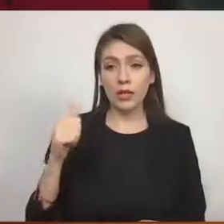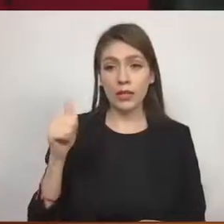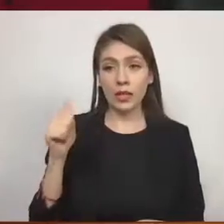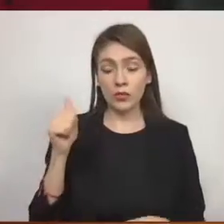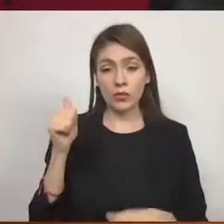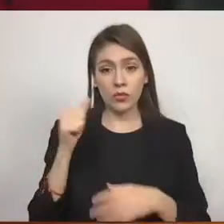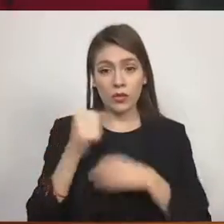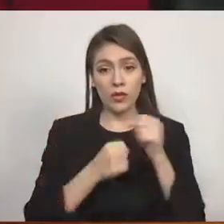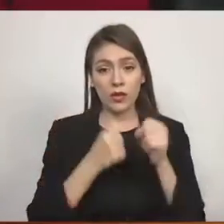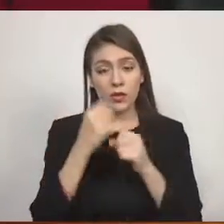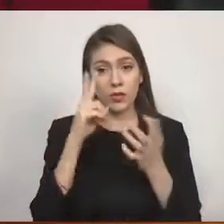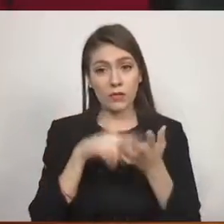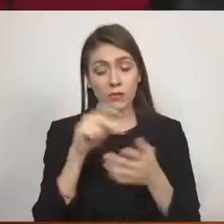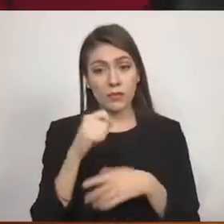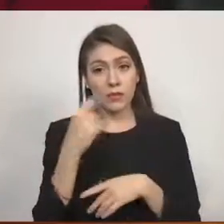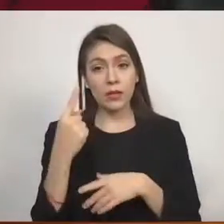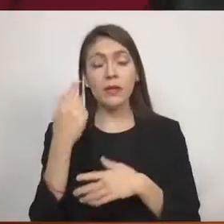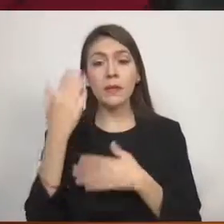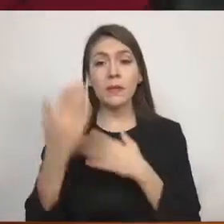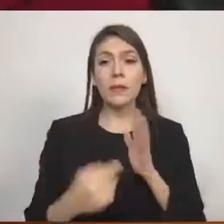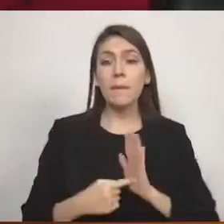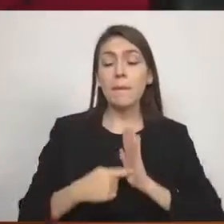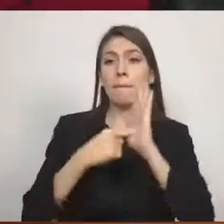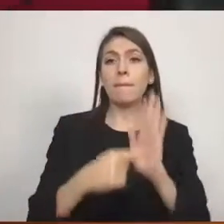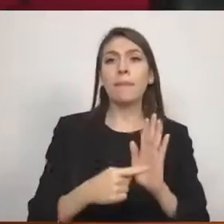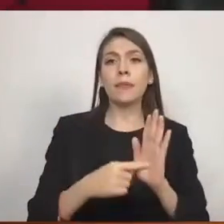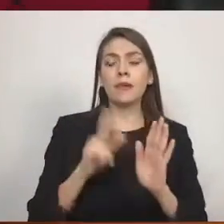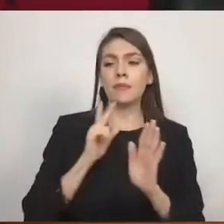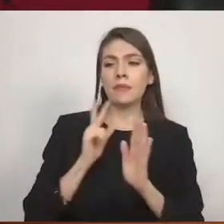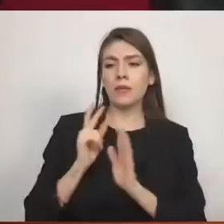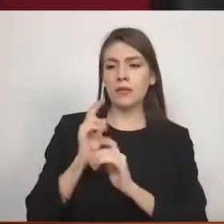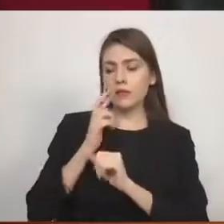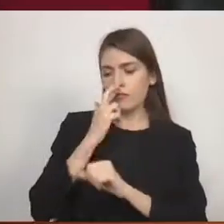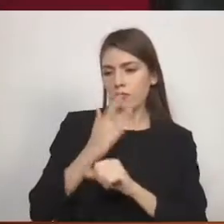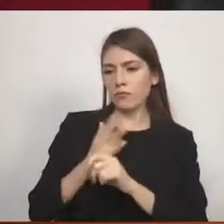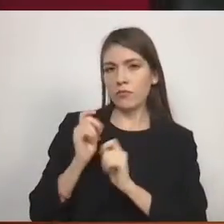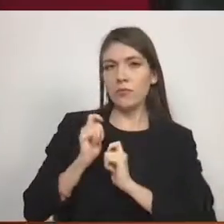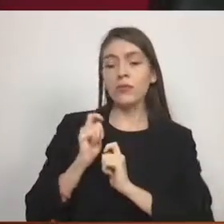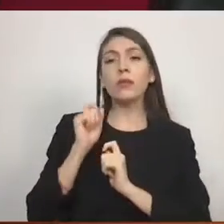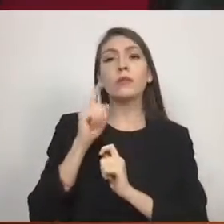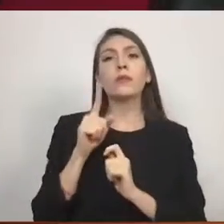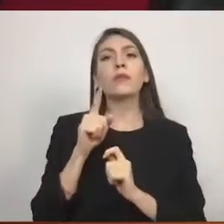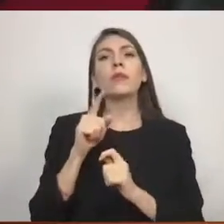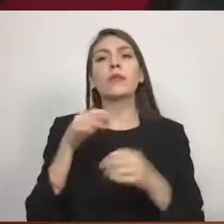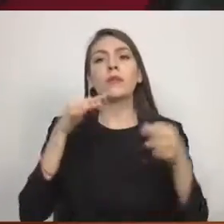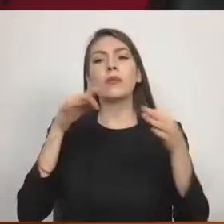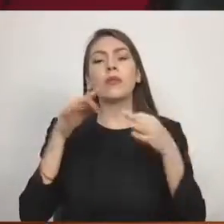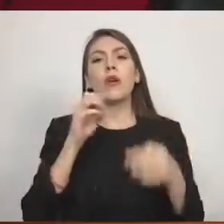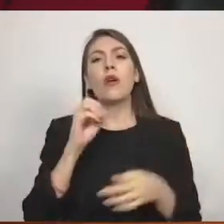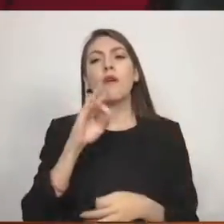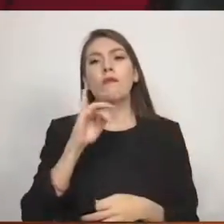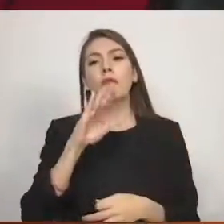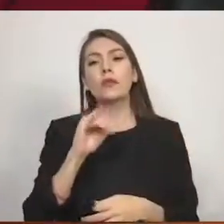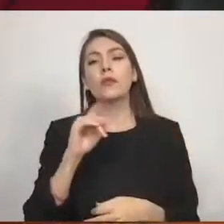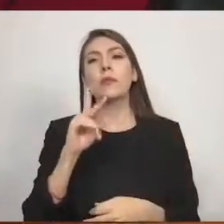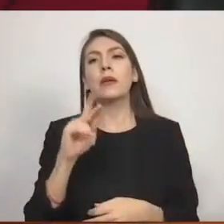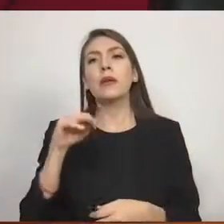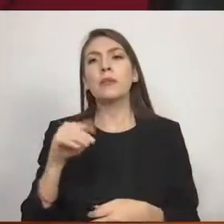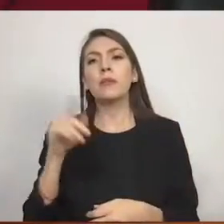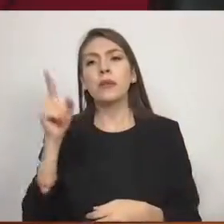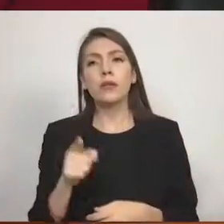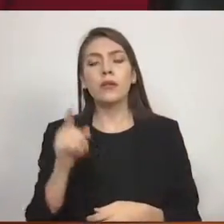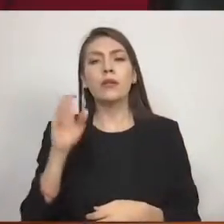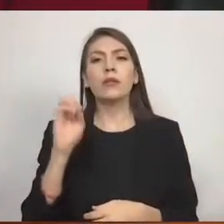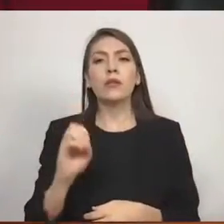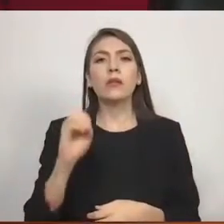Poder Ejecutivo a mi cargo el oficio número PMVV diagonal 0400 diagonal